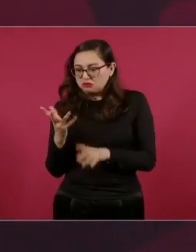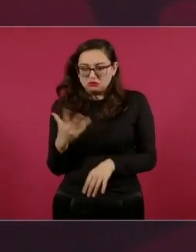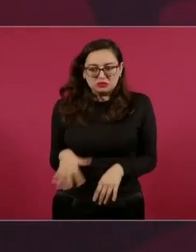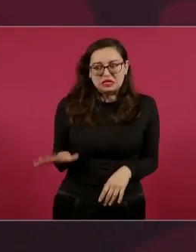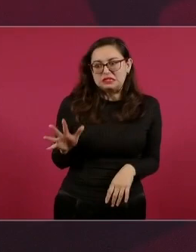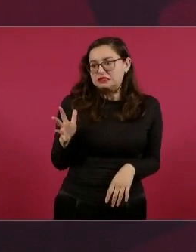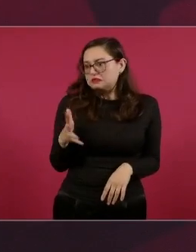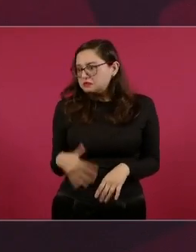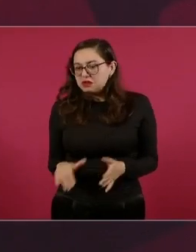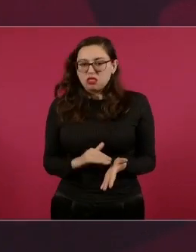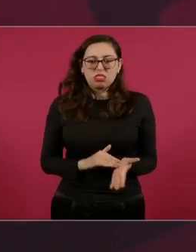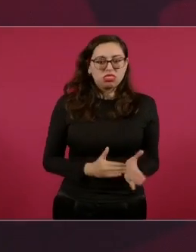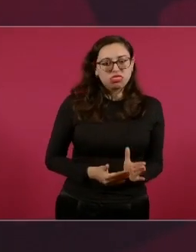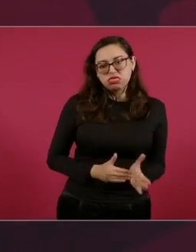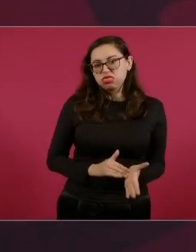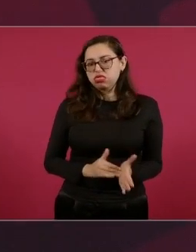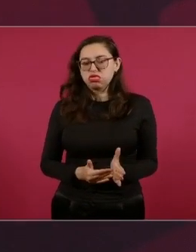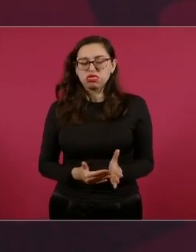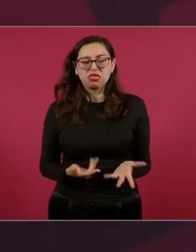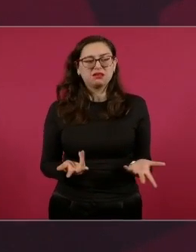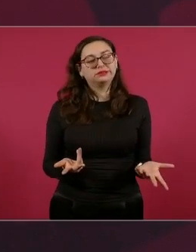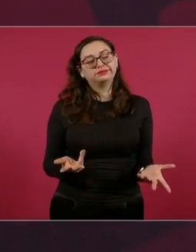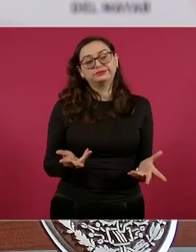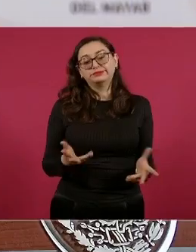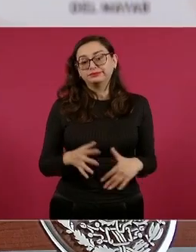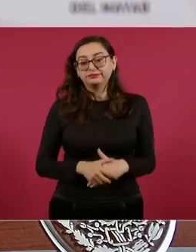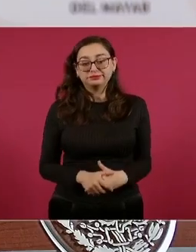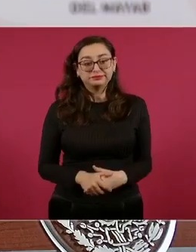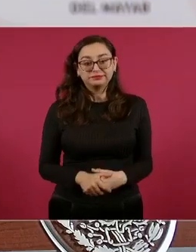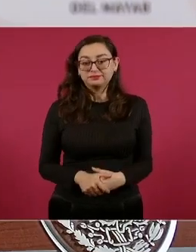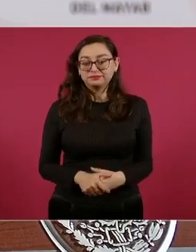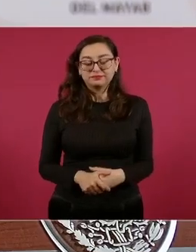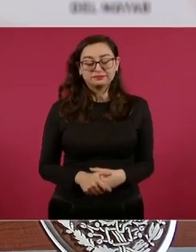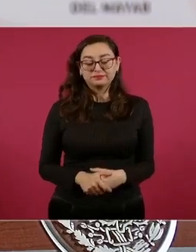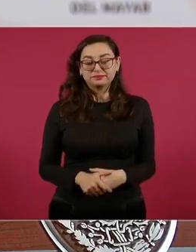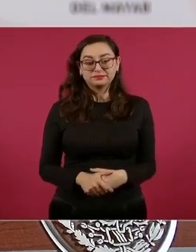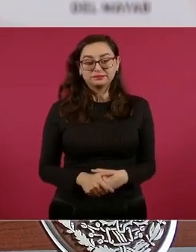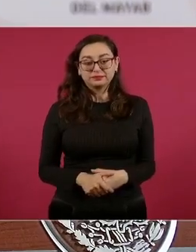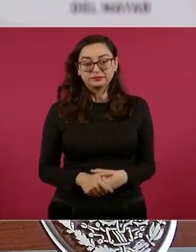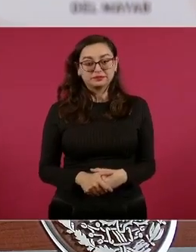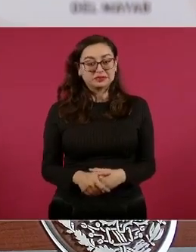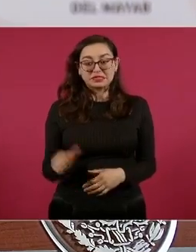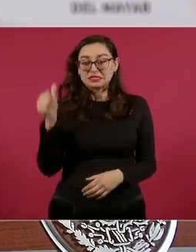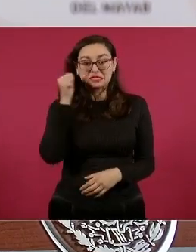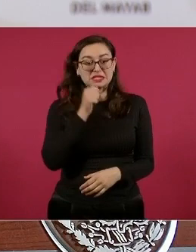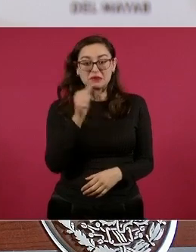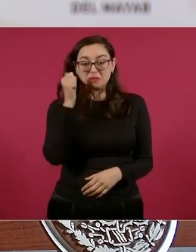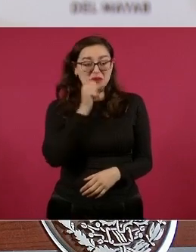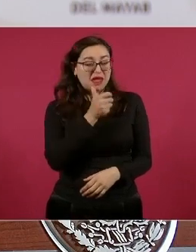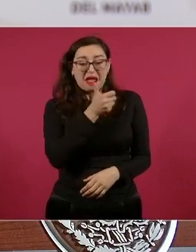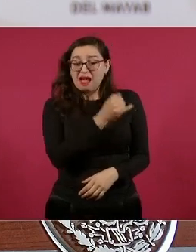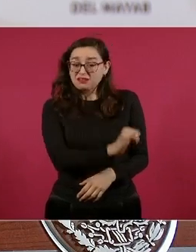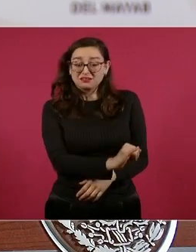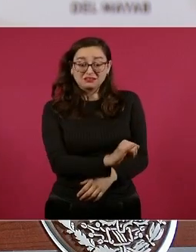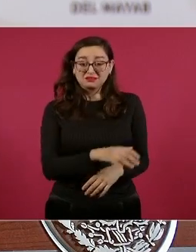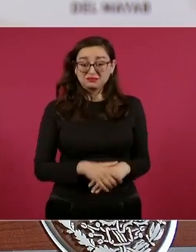siempre andan en eso.